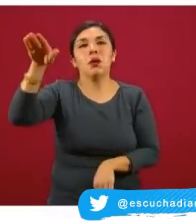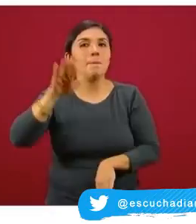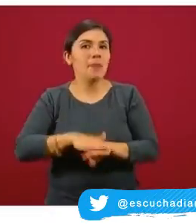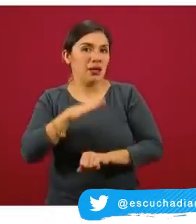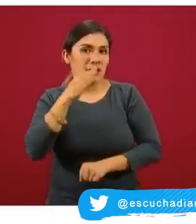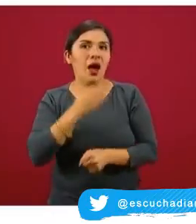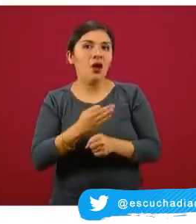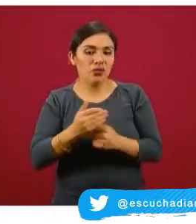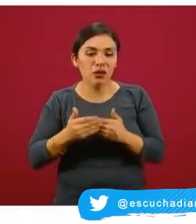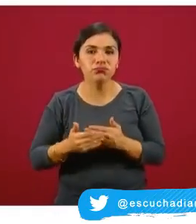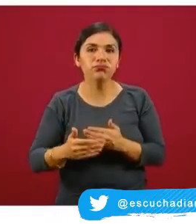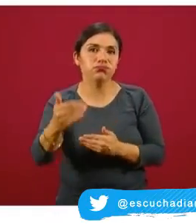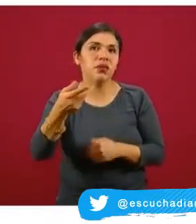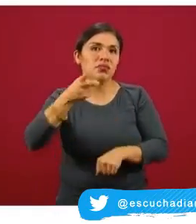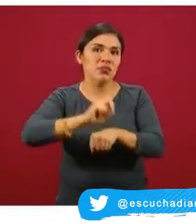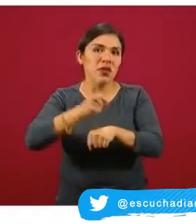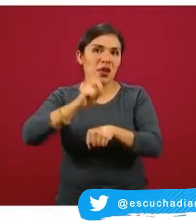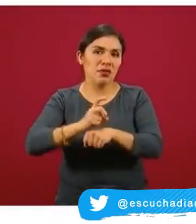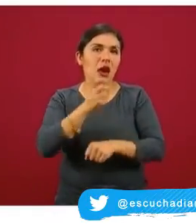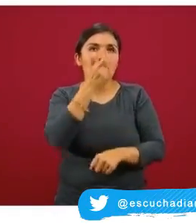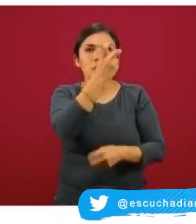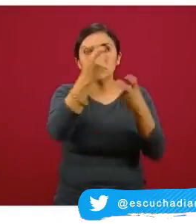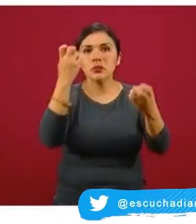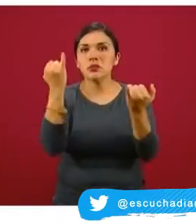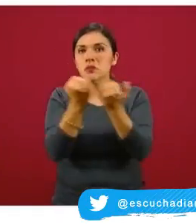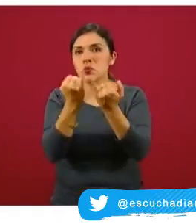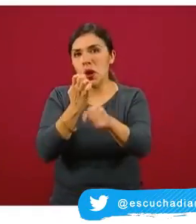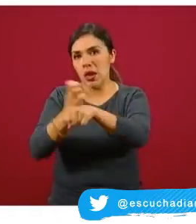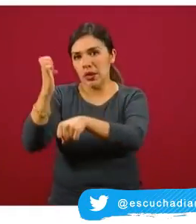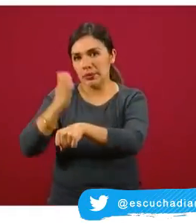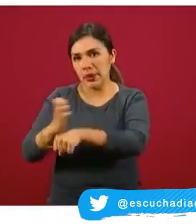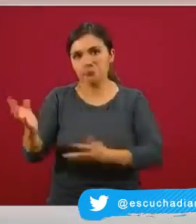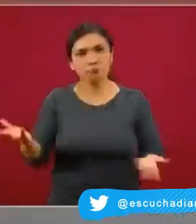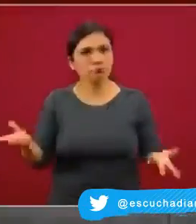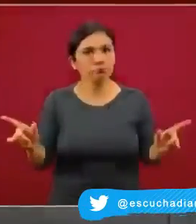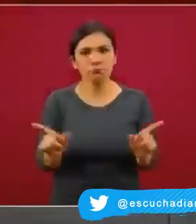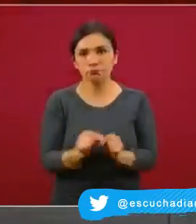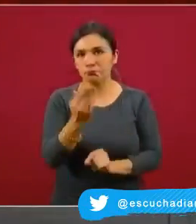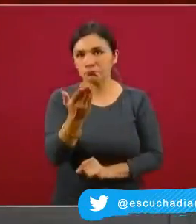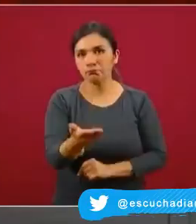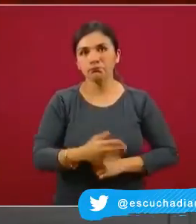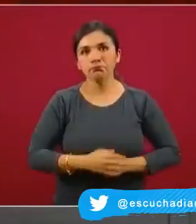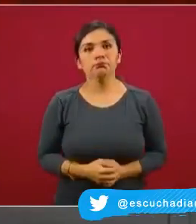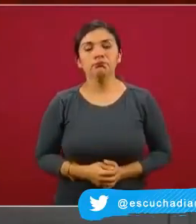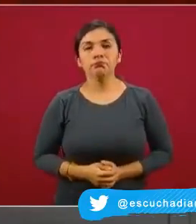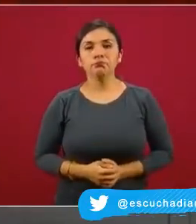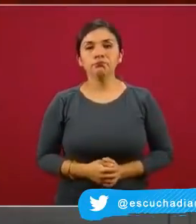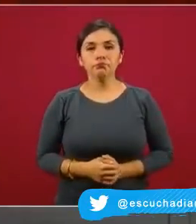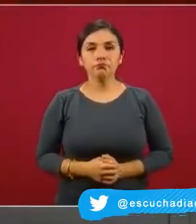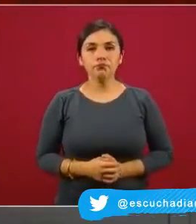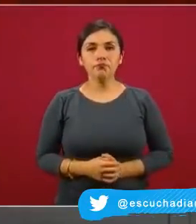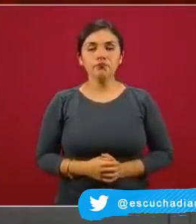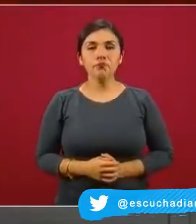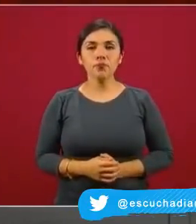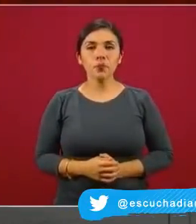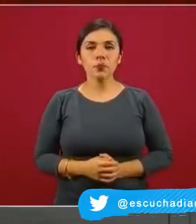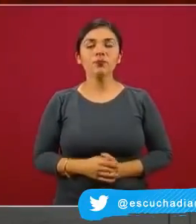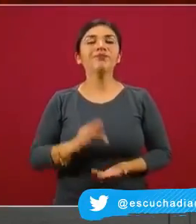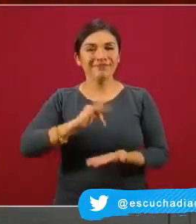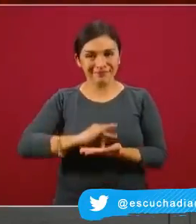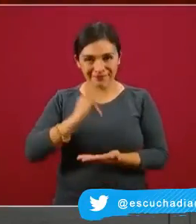sido el caso de ya algunas de estas entidades federativas. Sería la actualización para el día de hoy. Gracias, doctora Lumia.